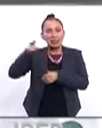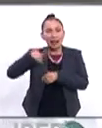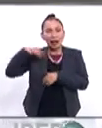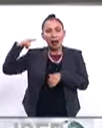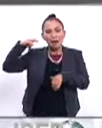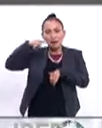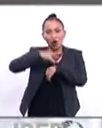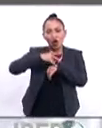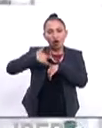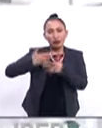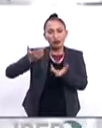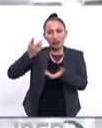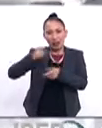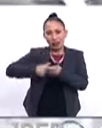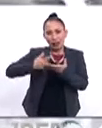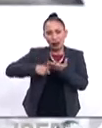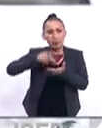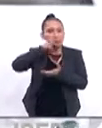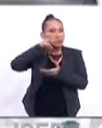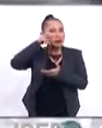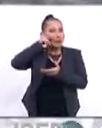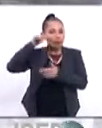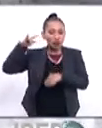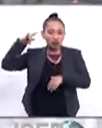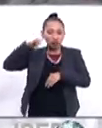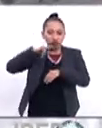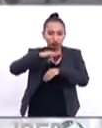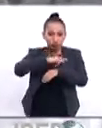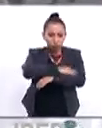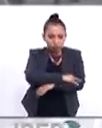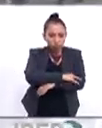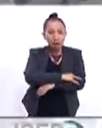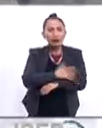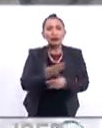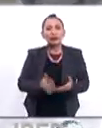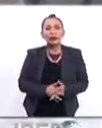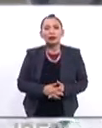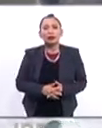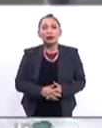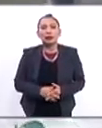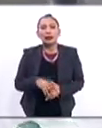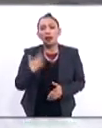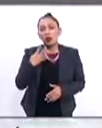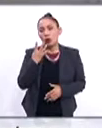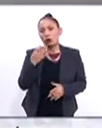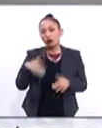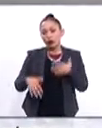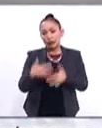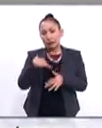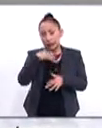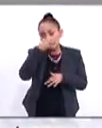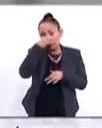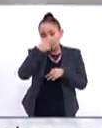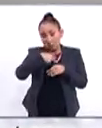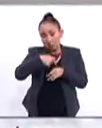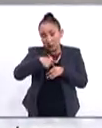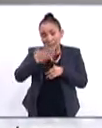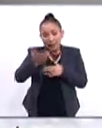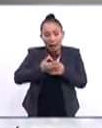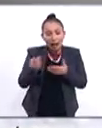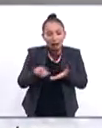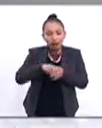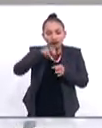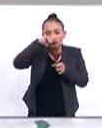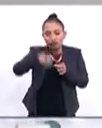de traer al sumo pontífice ya hace ese aterrizaje de rigor y se espera entonces que en breves minutos el Papa Francisco